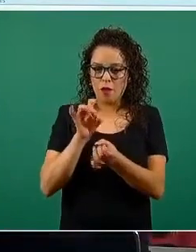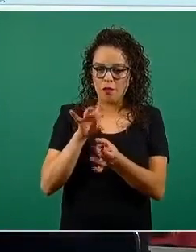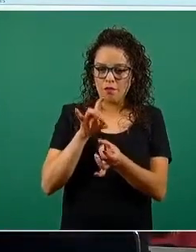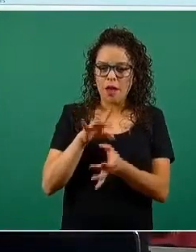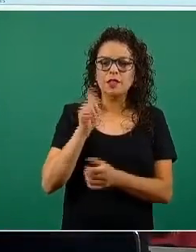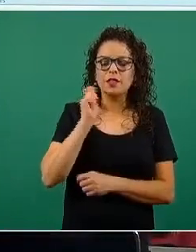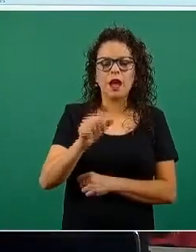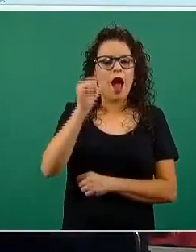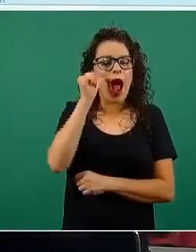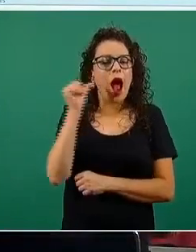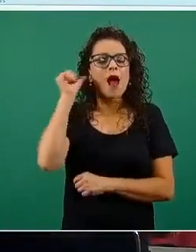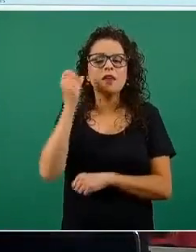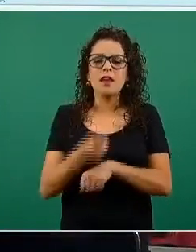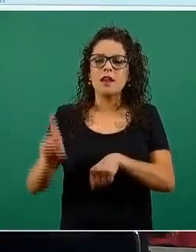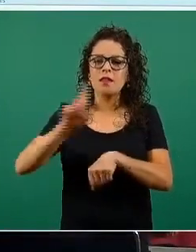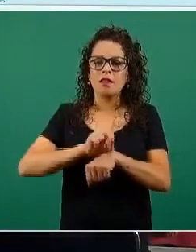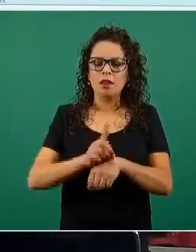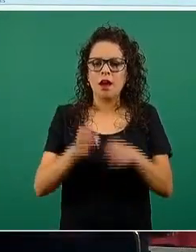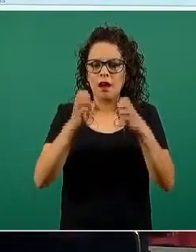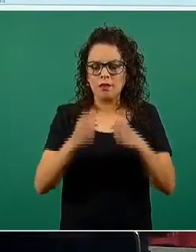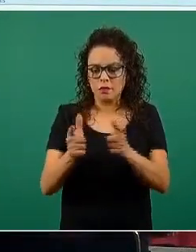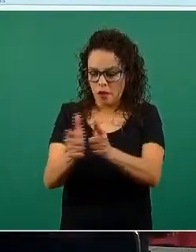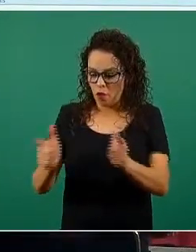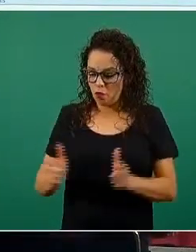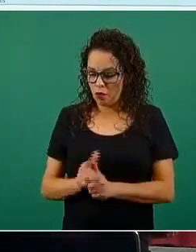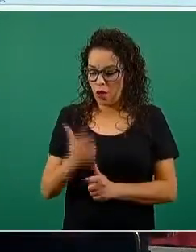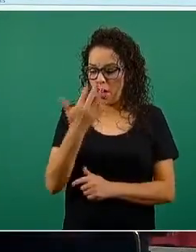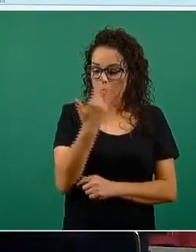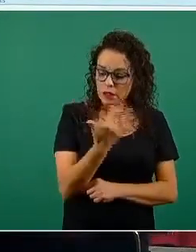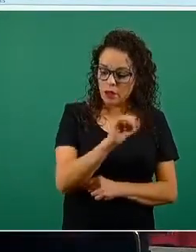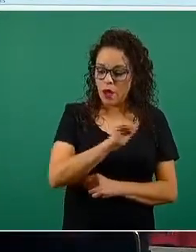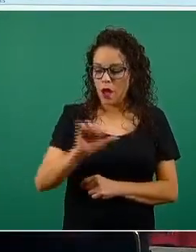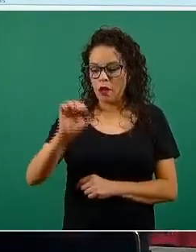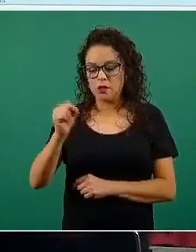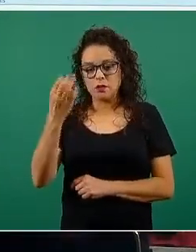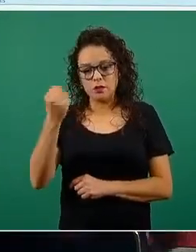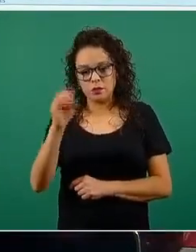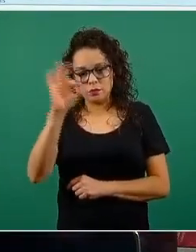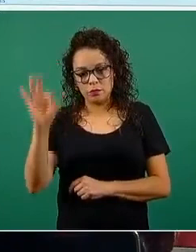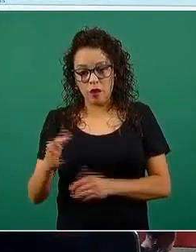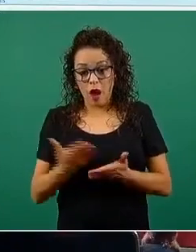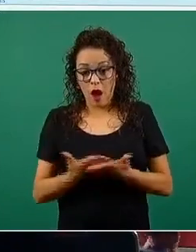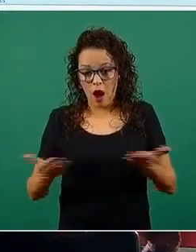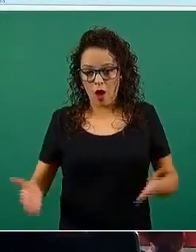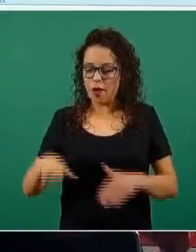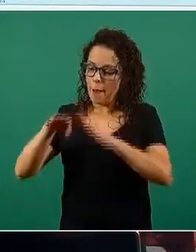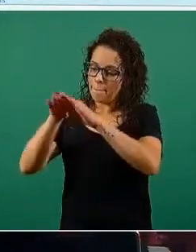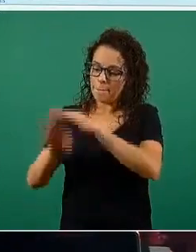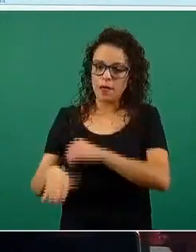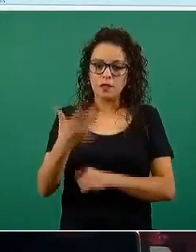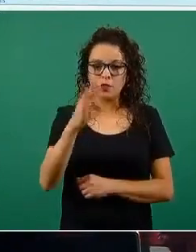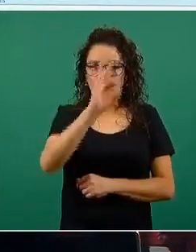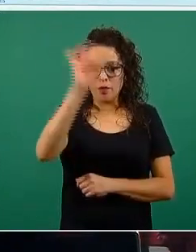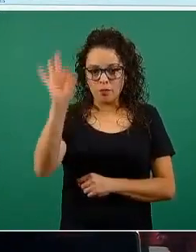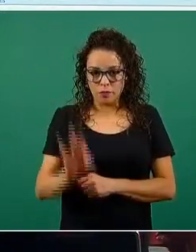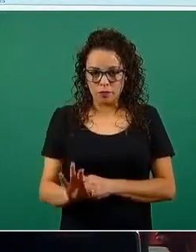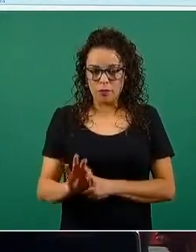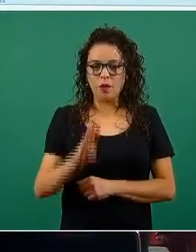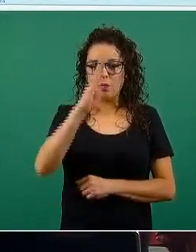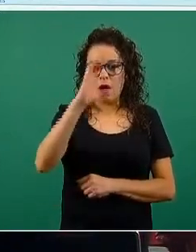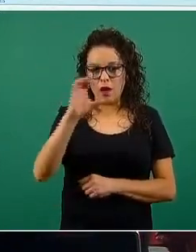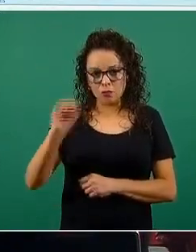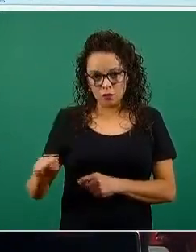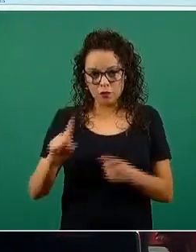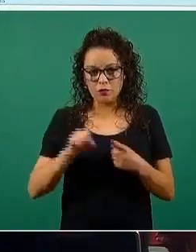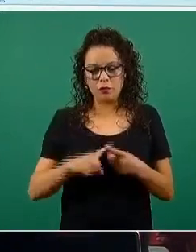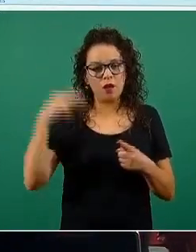el día de ayer se encontraban dentro del grupo de 50 a 69 y el día de hoy están por abajo del 50 por ciento que son Baja California